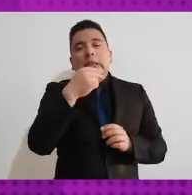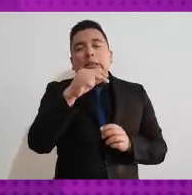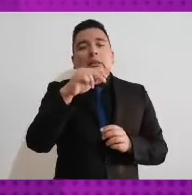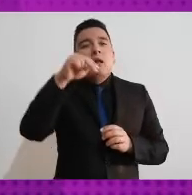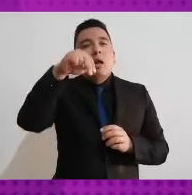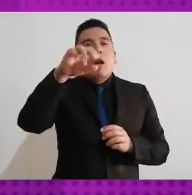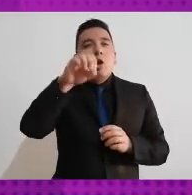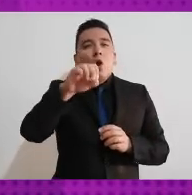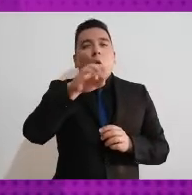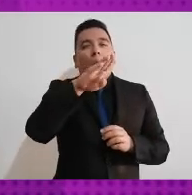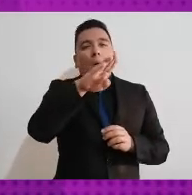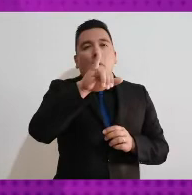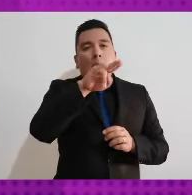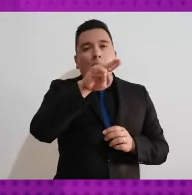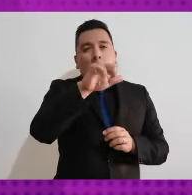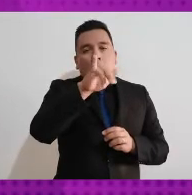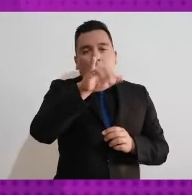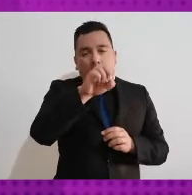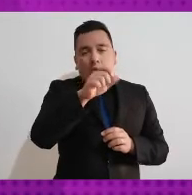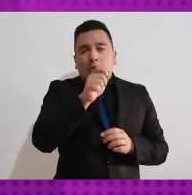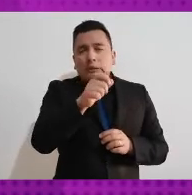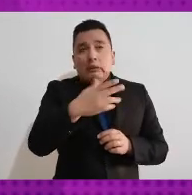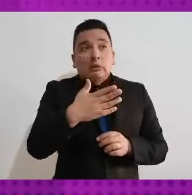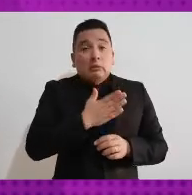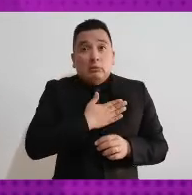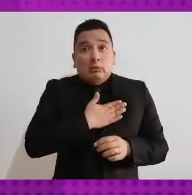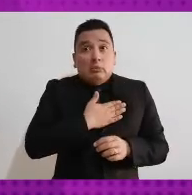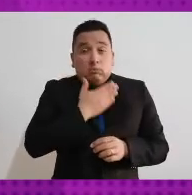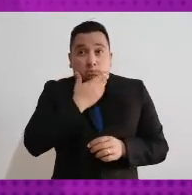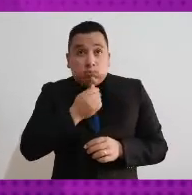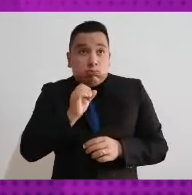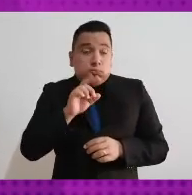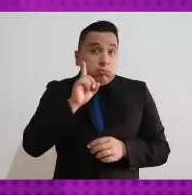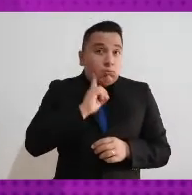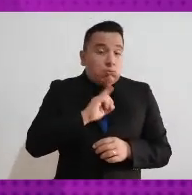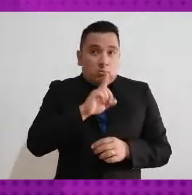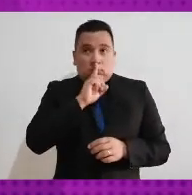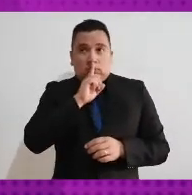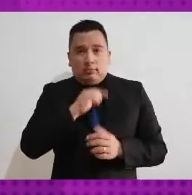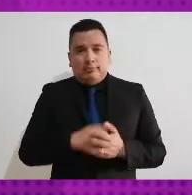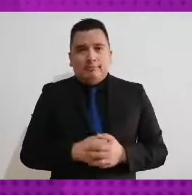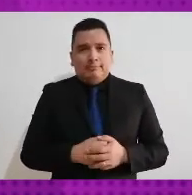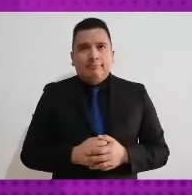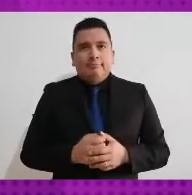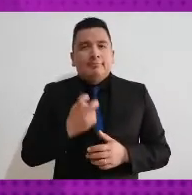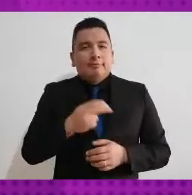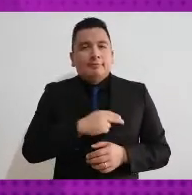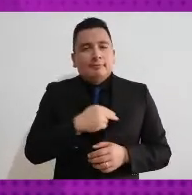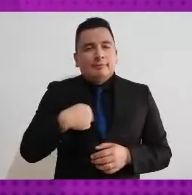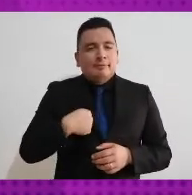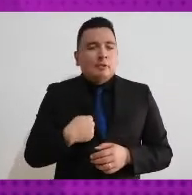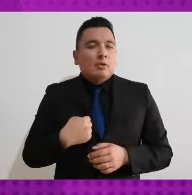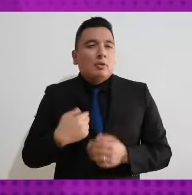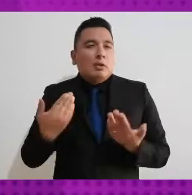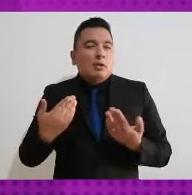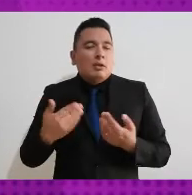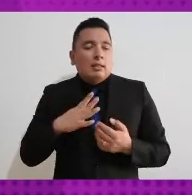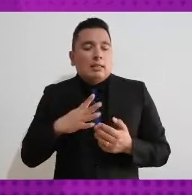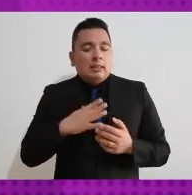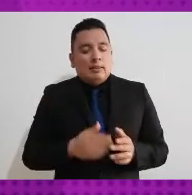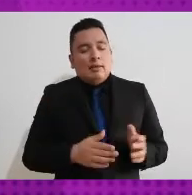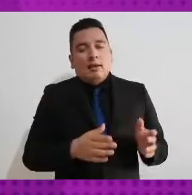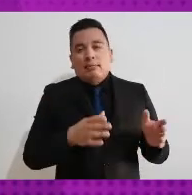no binarias. Durante todo el proceso de designación vamos a tener, digamos, tres bolsitas, hombres,